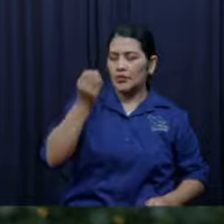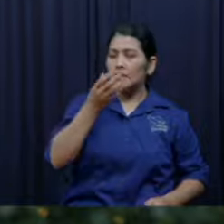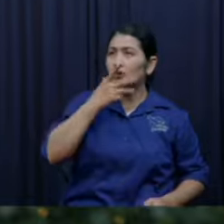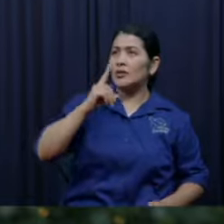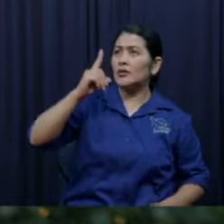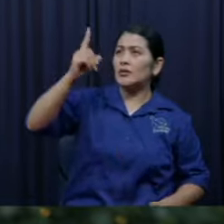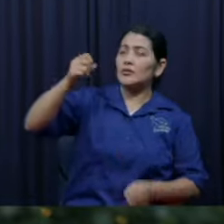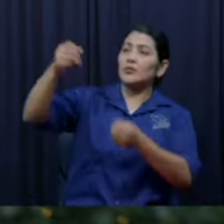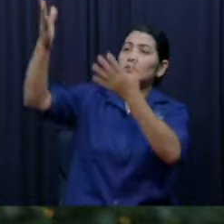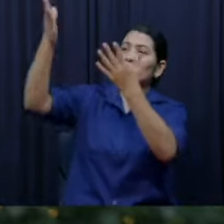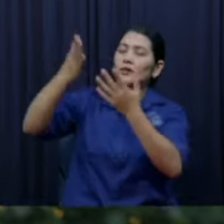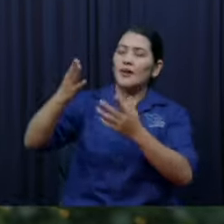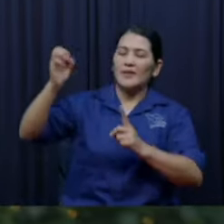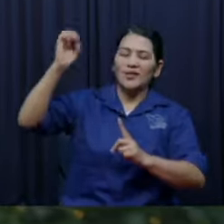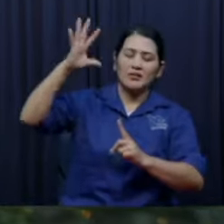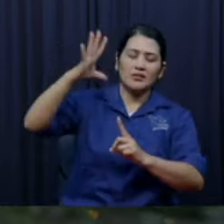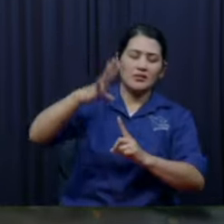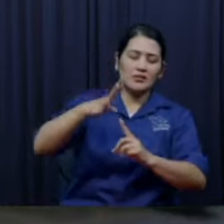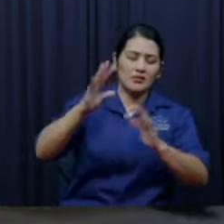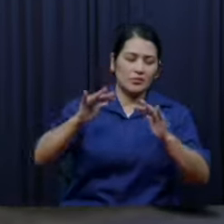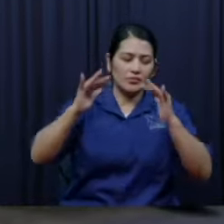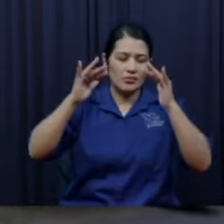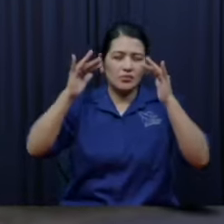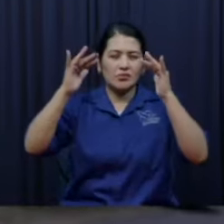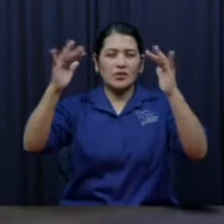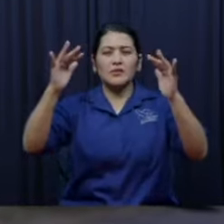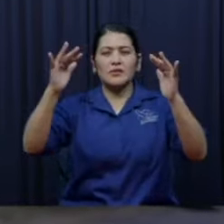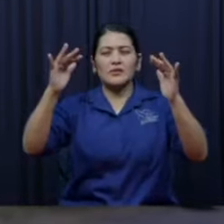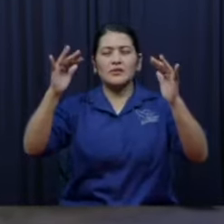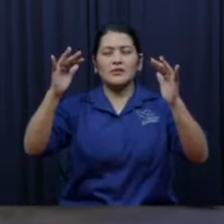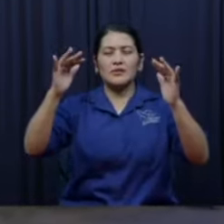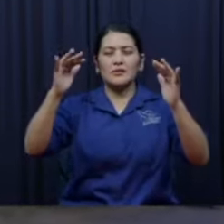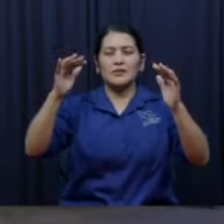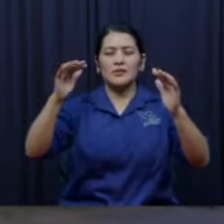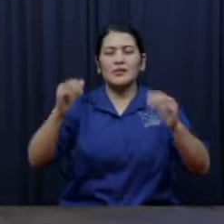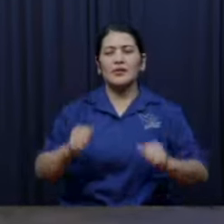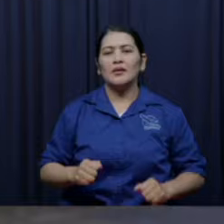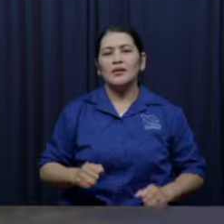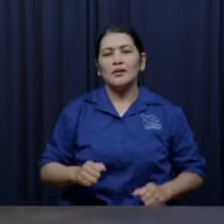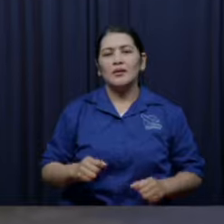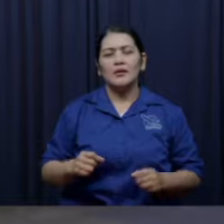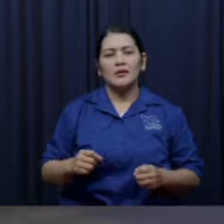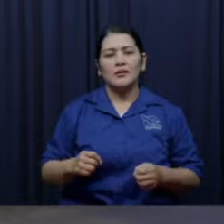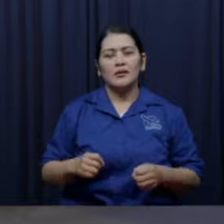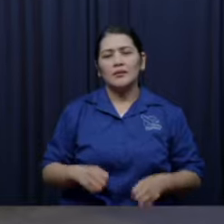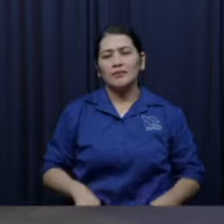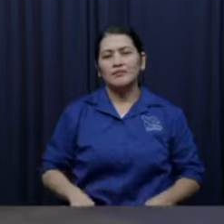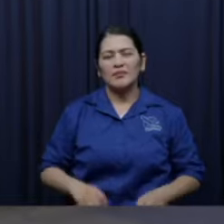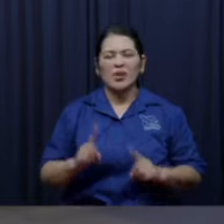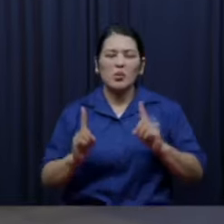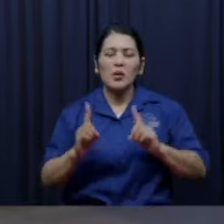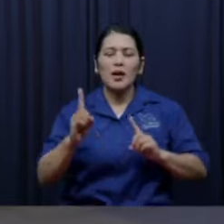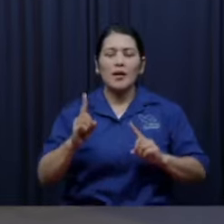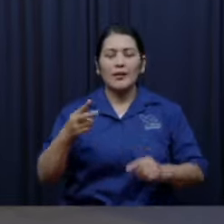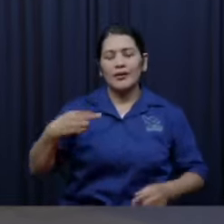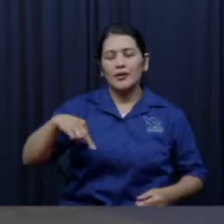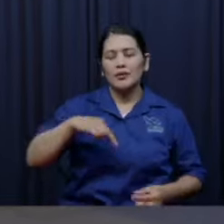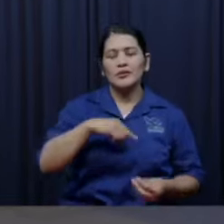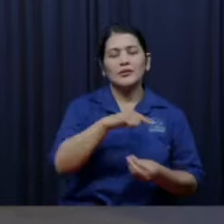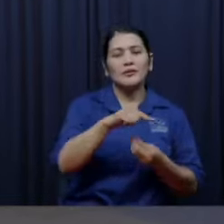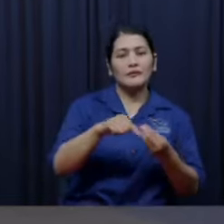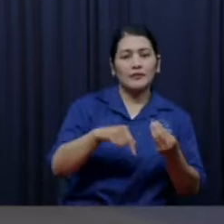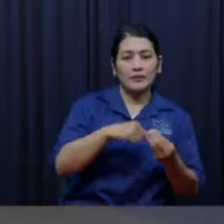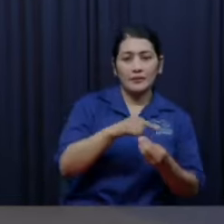tesoro lo dice la Biblia eso no lo digo yo lo dice la Biblia que herencia de